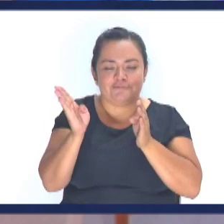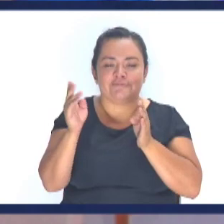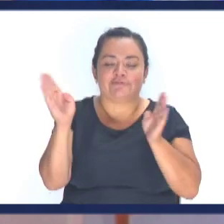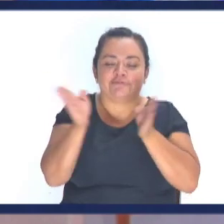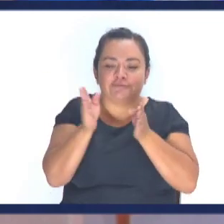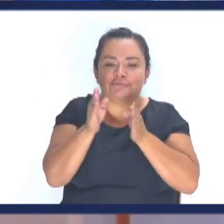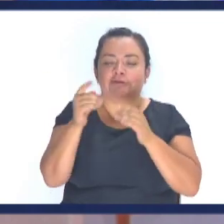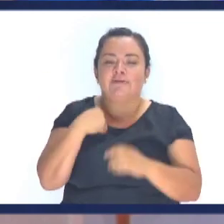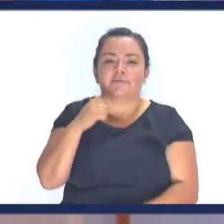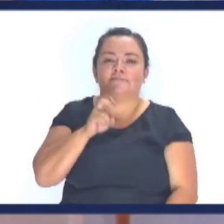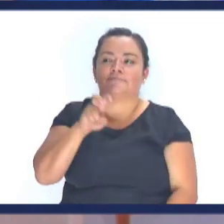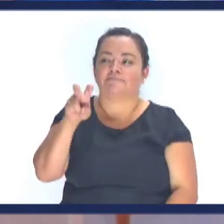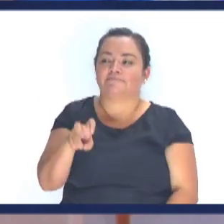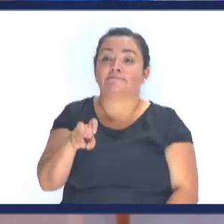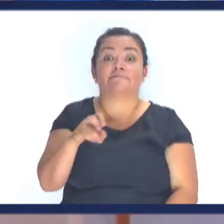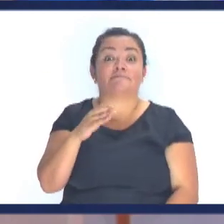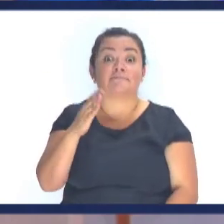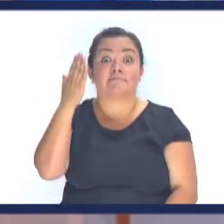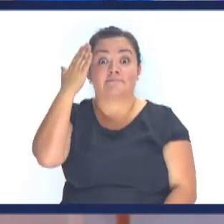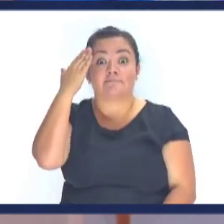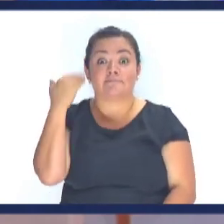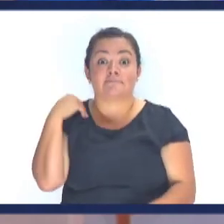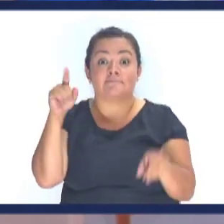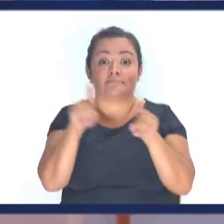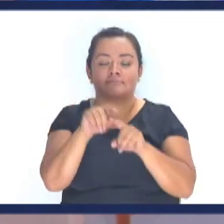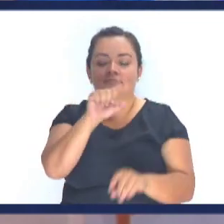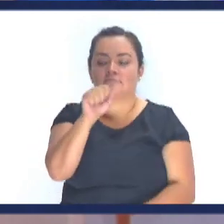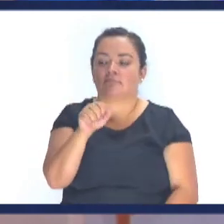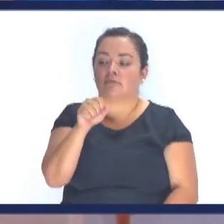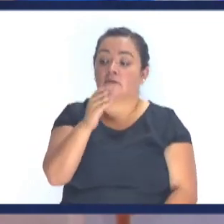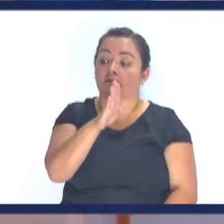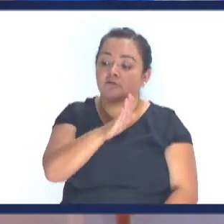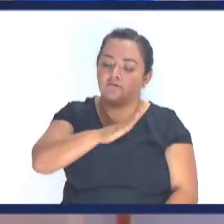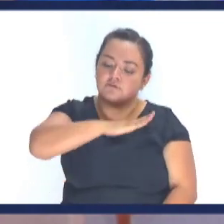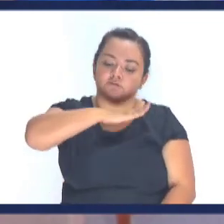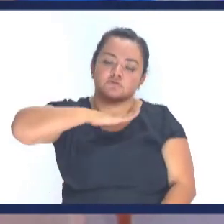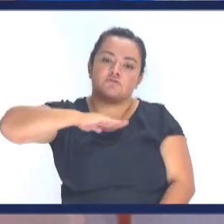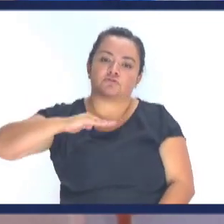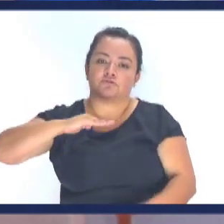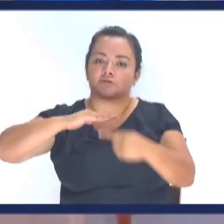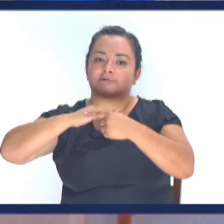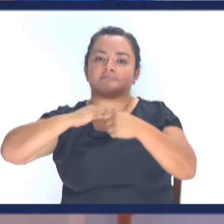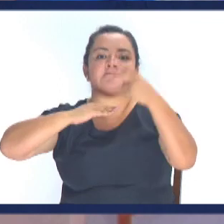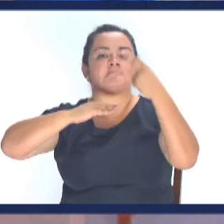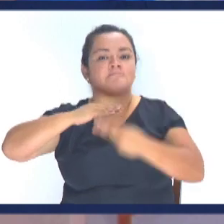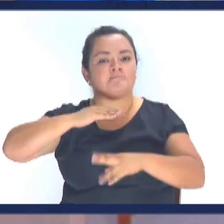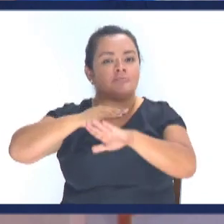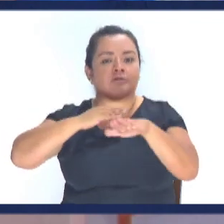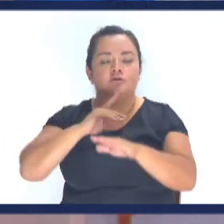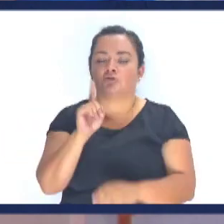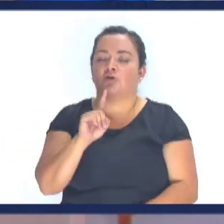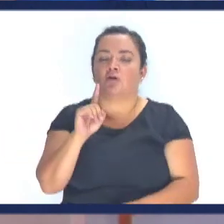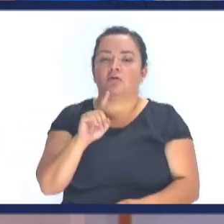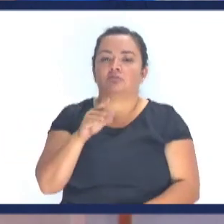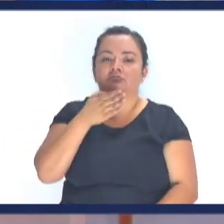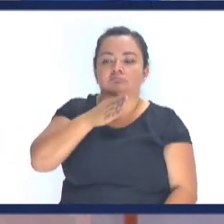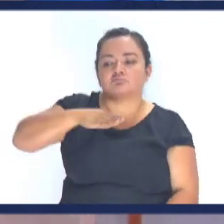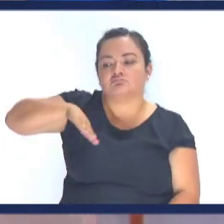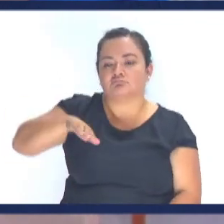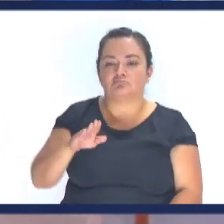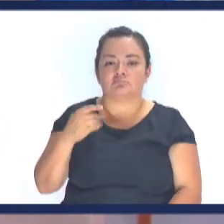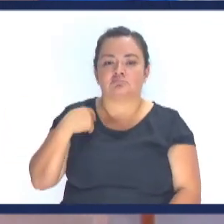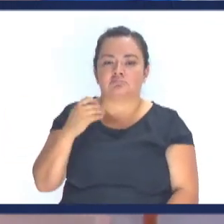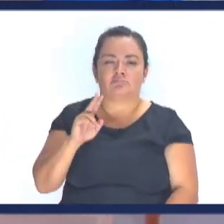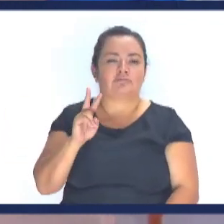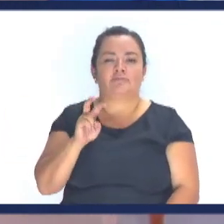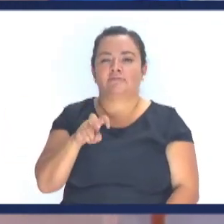Cuando esto comenzó En la calle Toluca Número 3033 Me lo retrocedes todo Por favor No me vayas A dejar el asiento